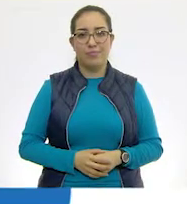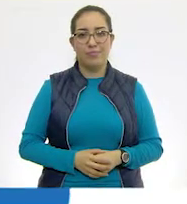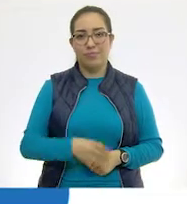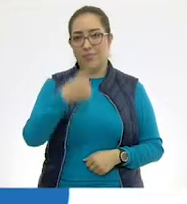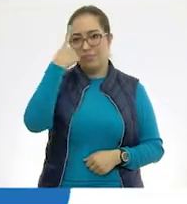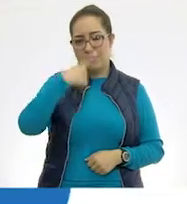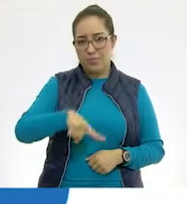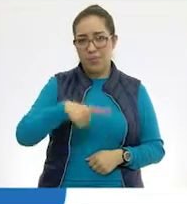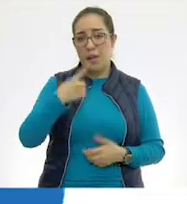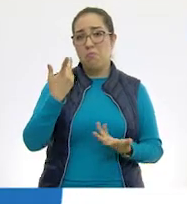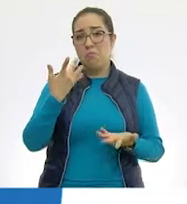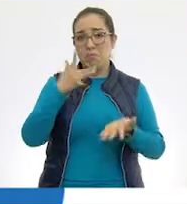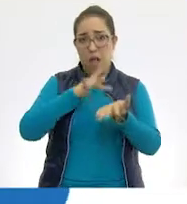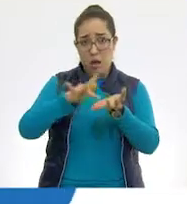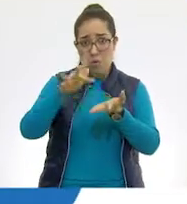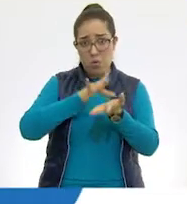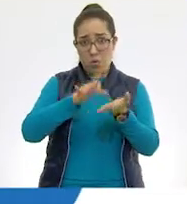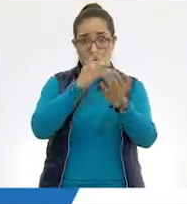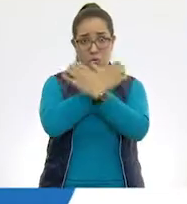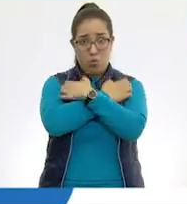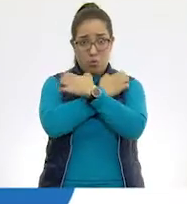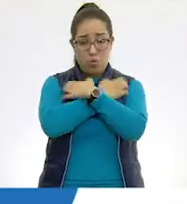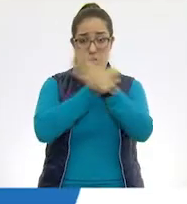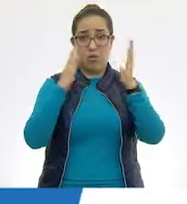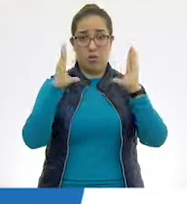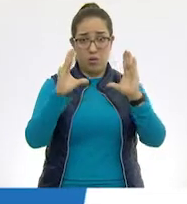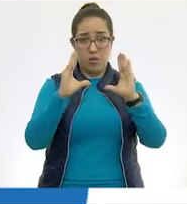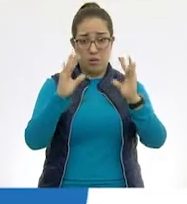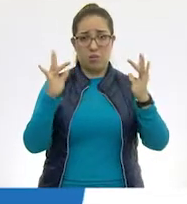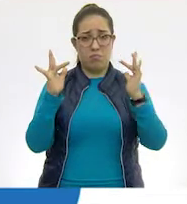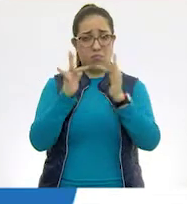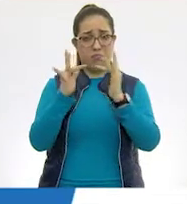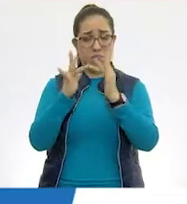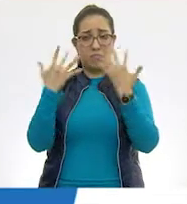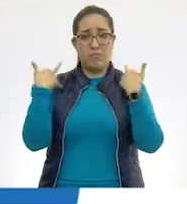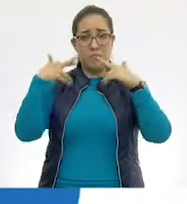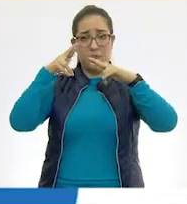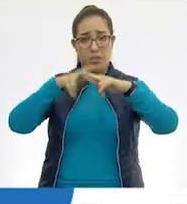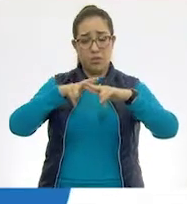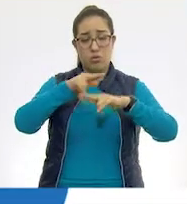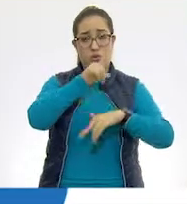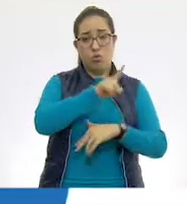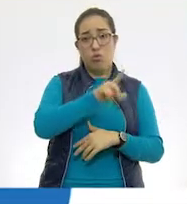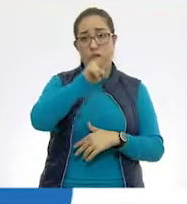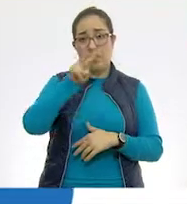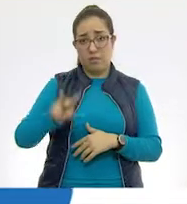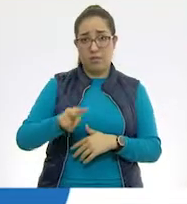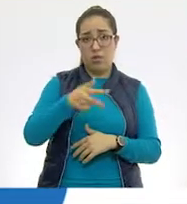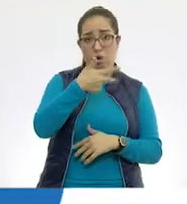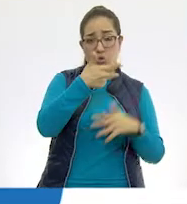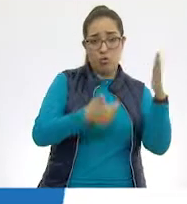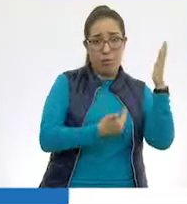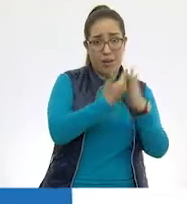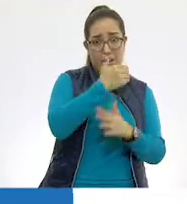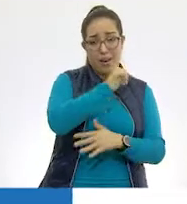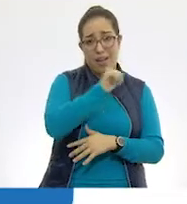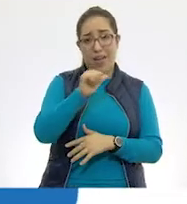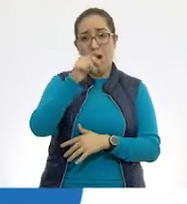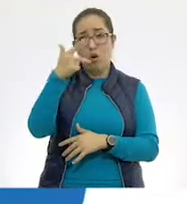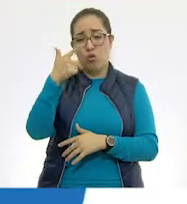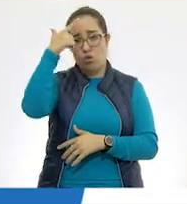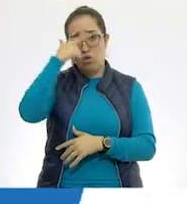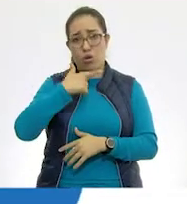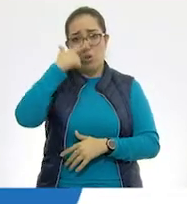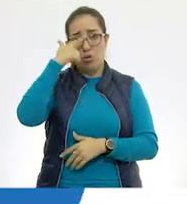Para solicitar apoyo pedagógico, comunícate con maestras y maestros de lunes a viernes de 8 a 20 horas, al teléfono